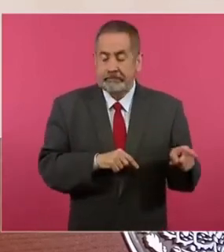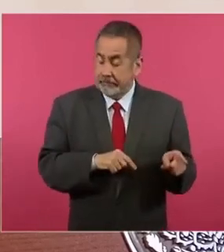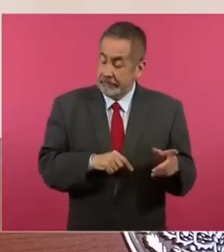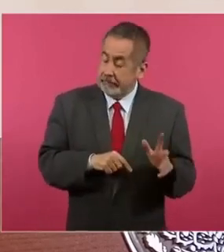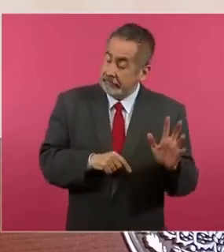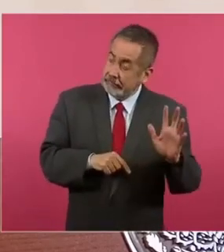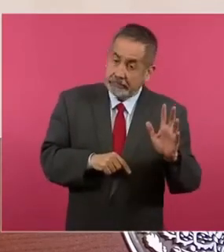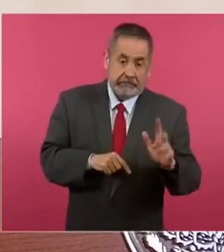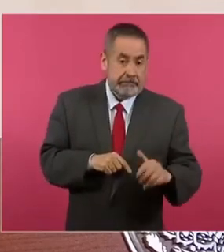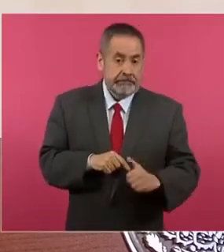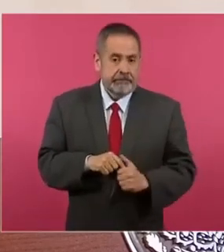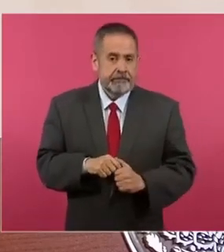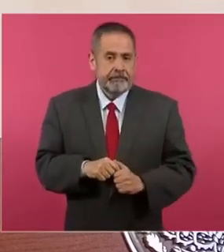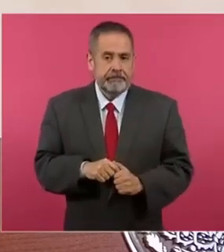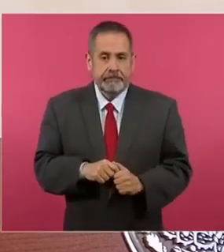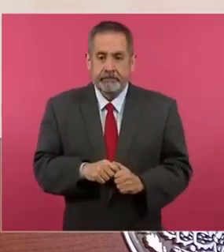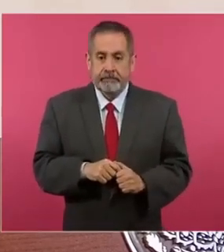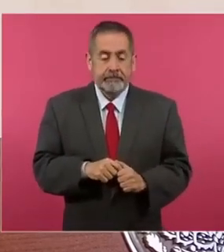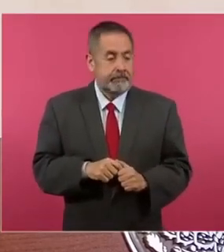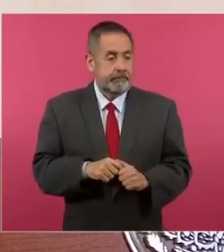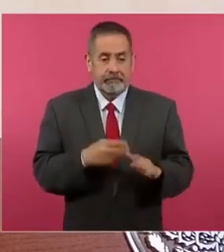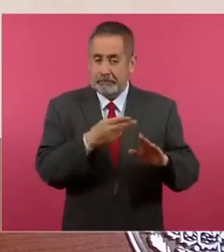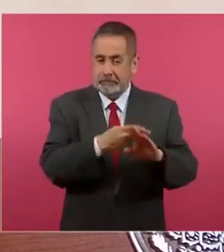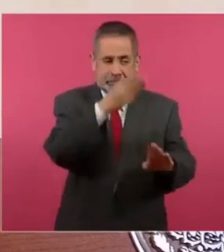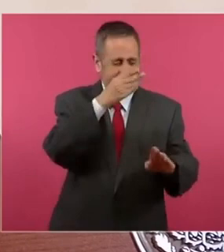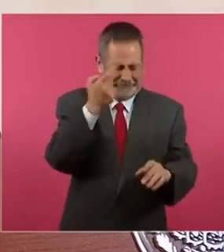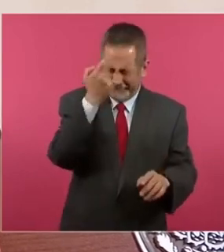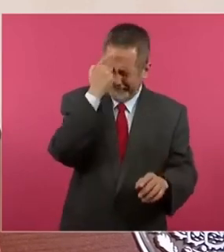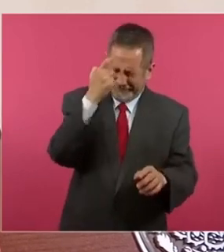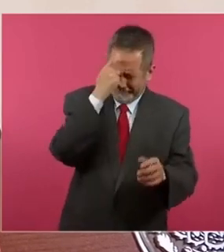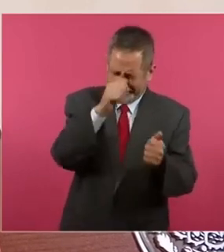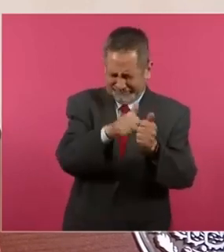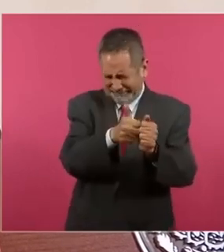muy retrógradas,